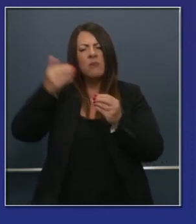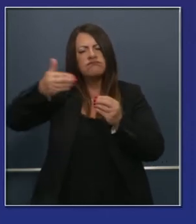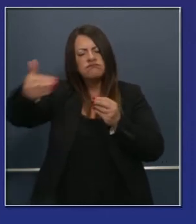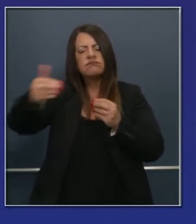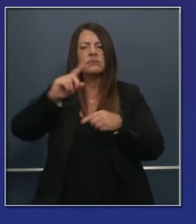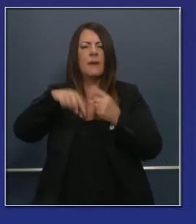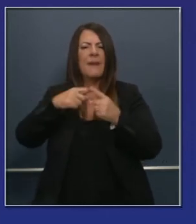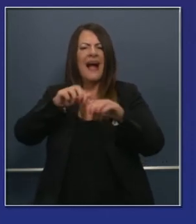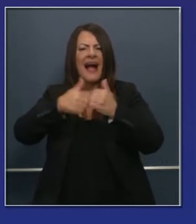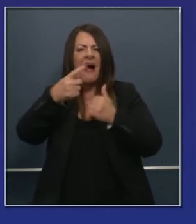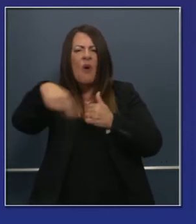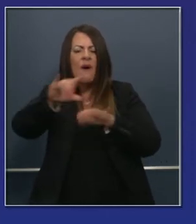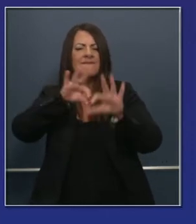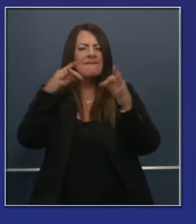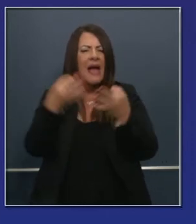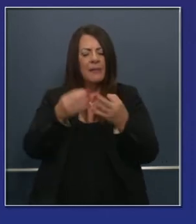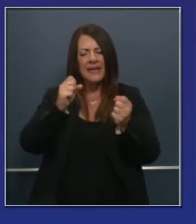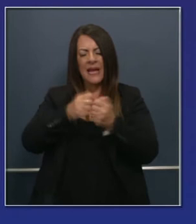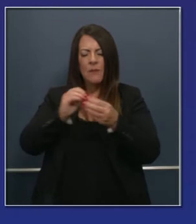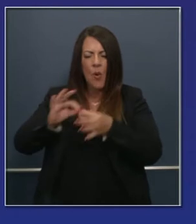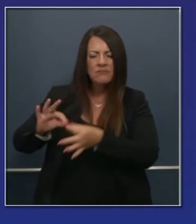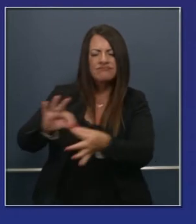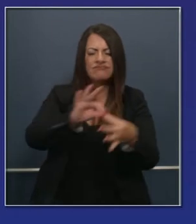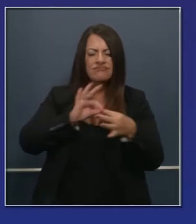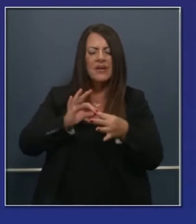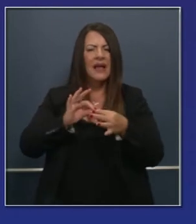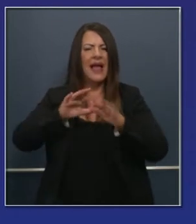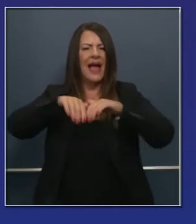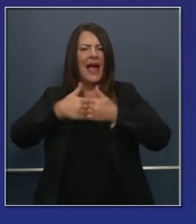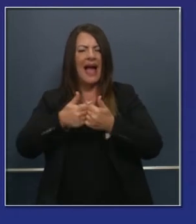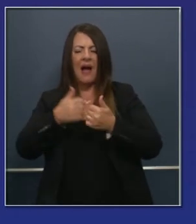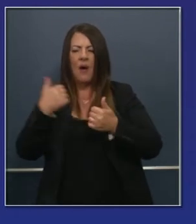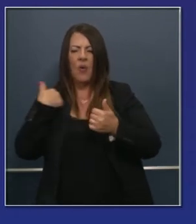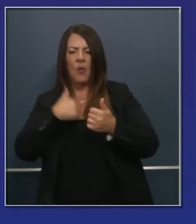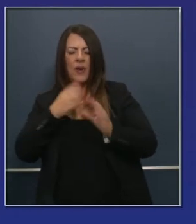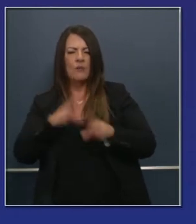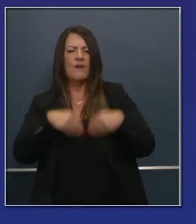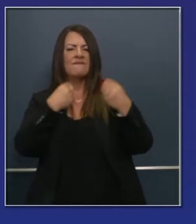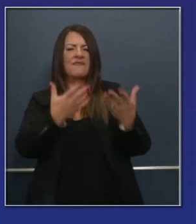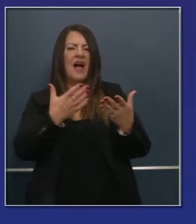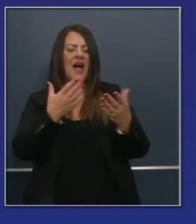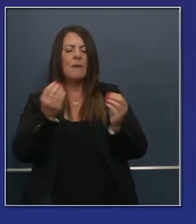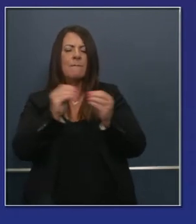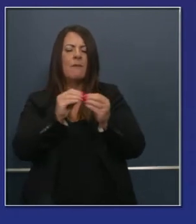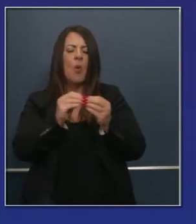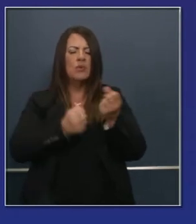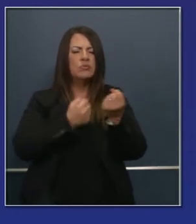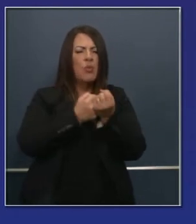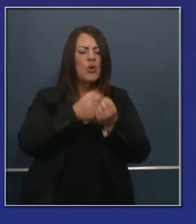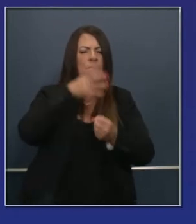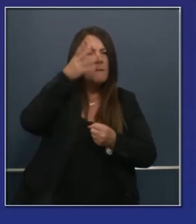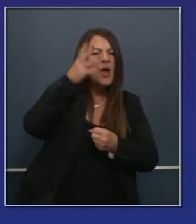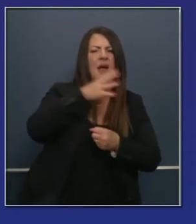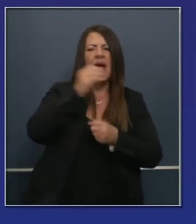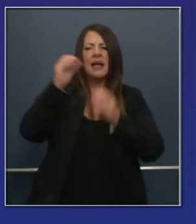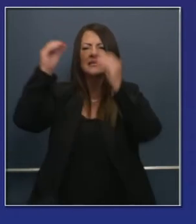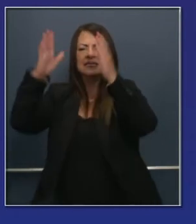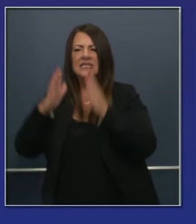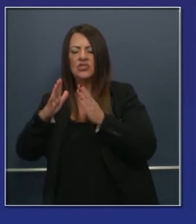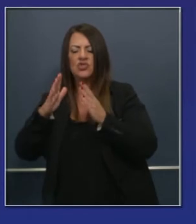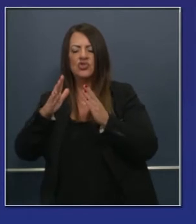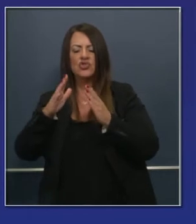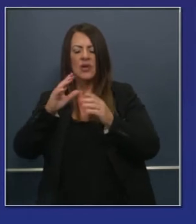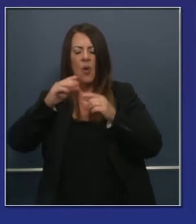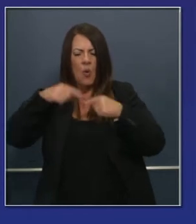escuchado muchas veces de que tenemos que incluir el compromiso de las familias y hemos tenido que preparar a